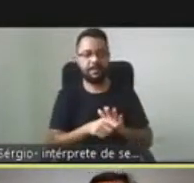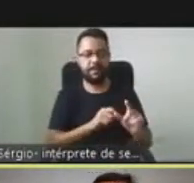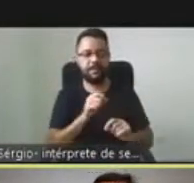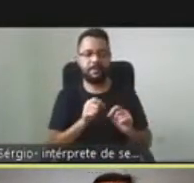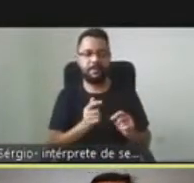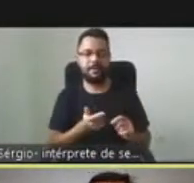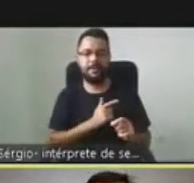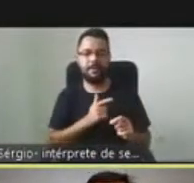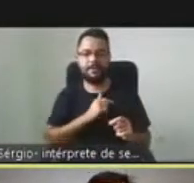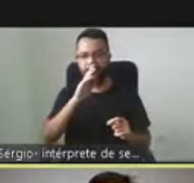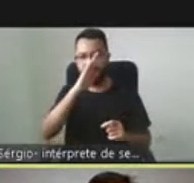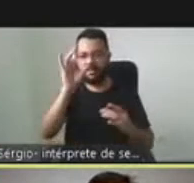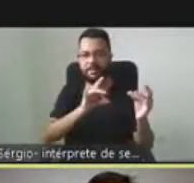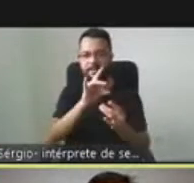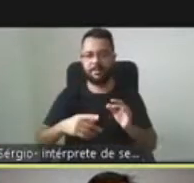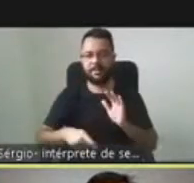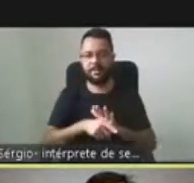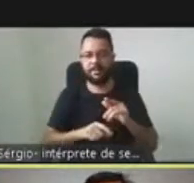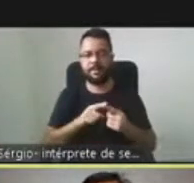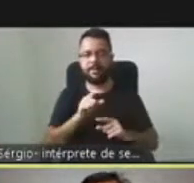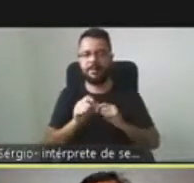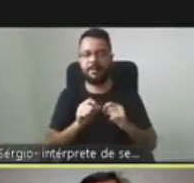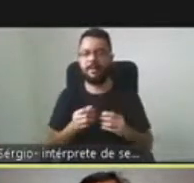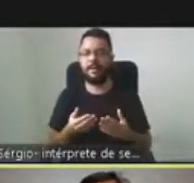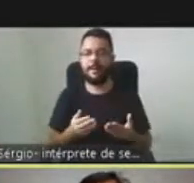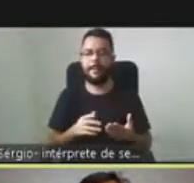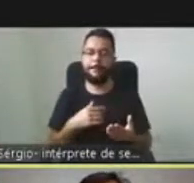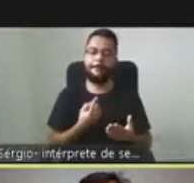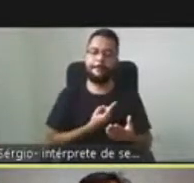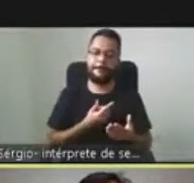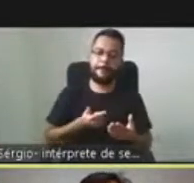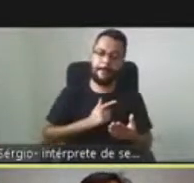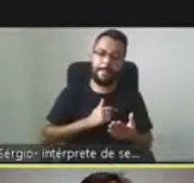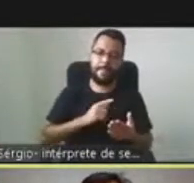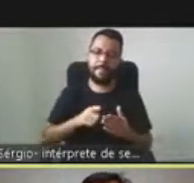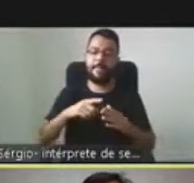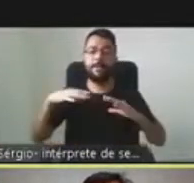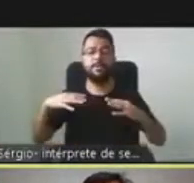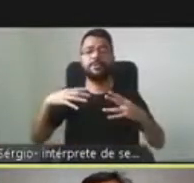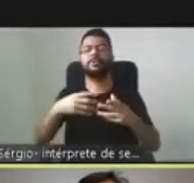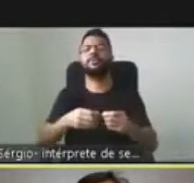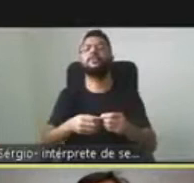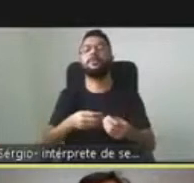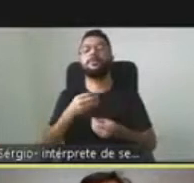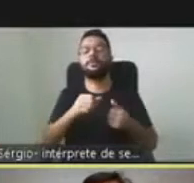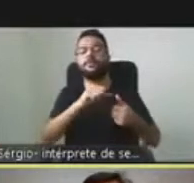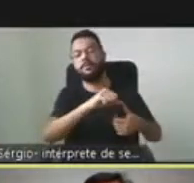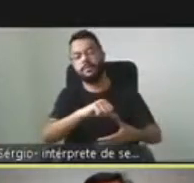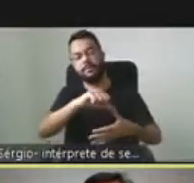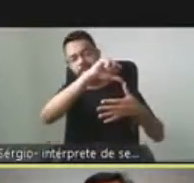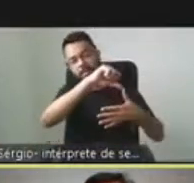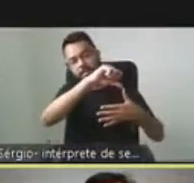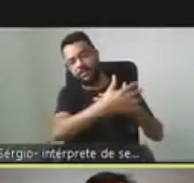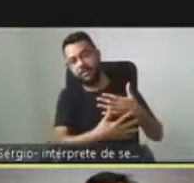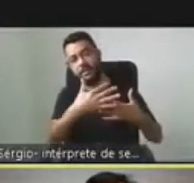muy especialmente para los colegas que nos están viendo desde toda Latinoamérica. Decirles además que